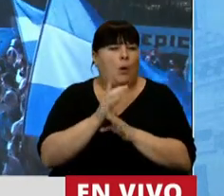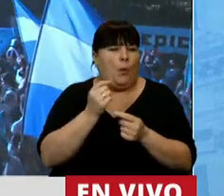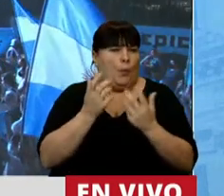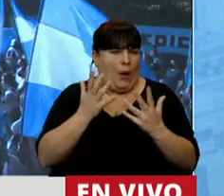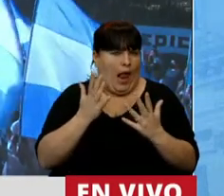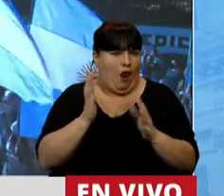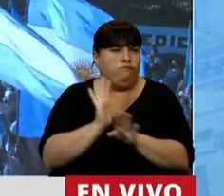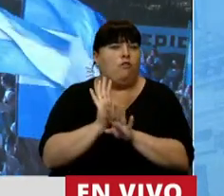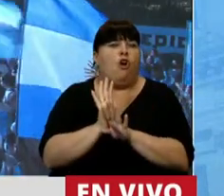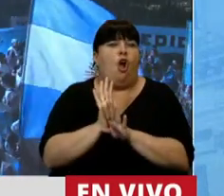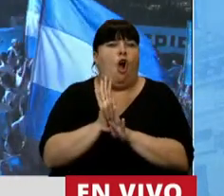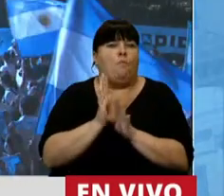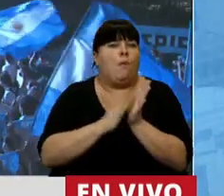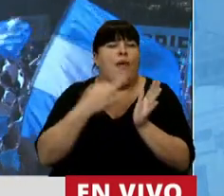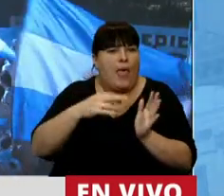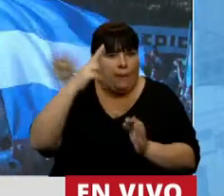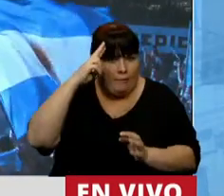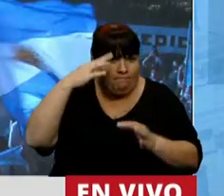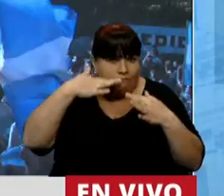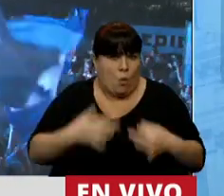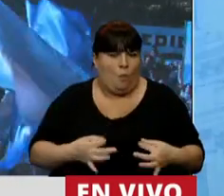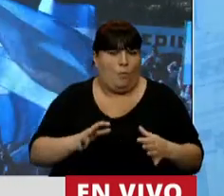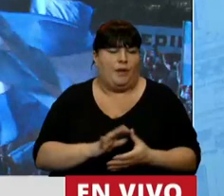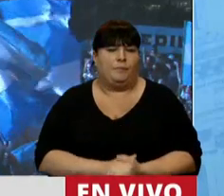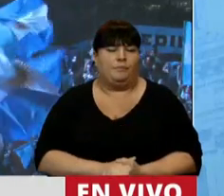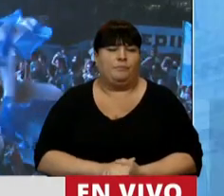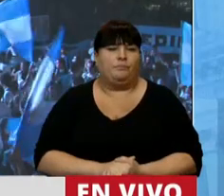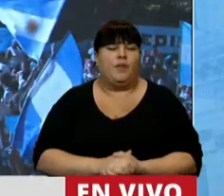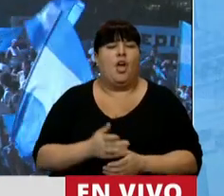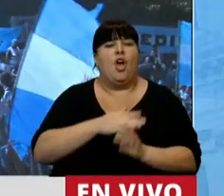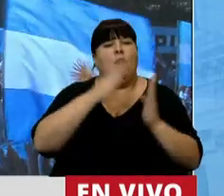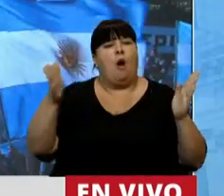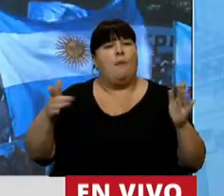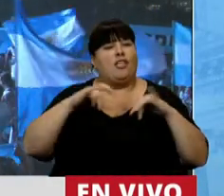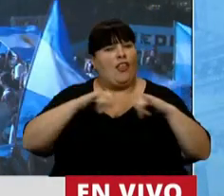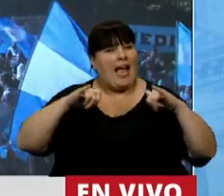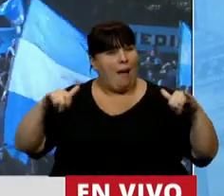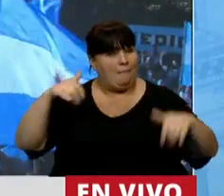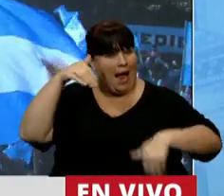y tenemos que honrarla. Durante la campaña electoral,